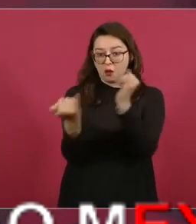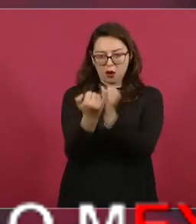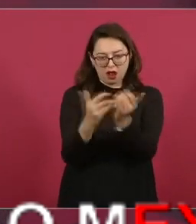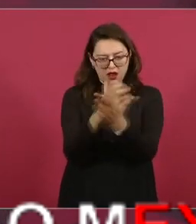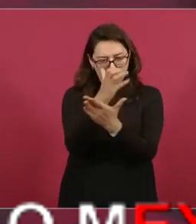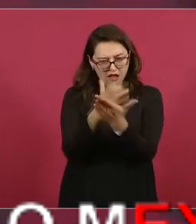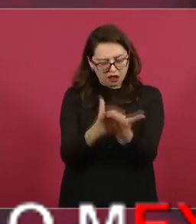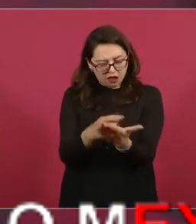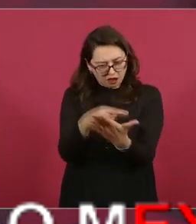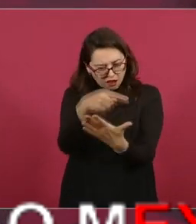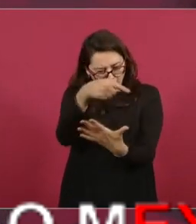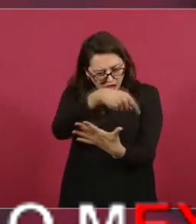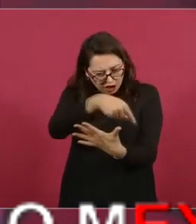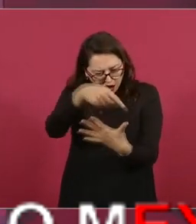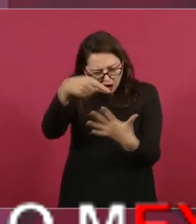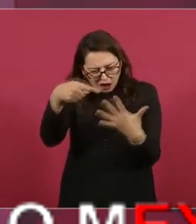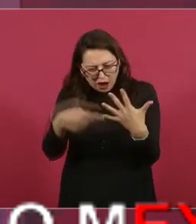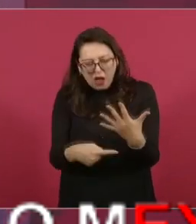un hospital